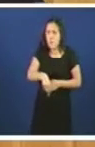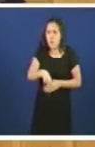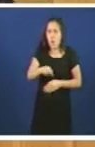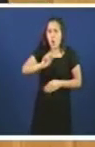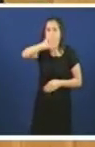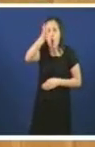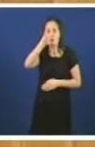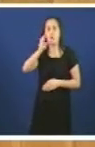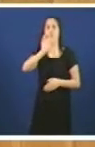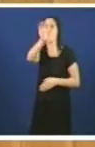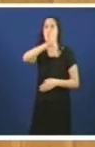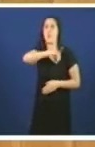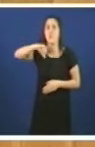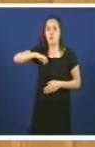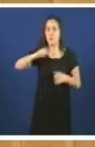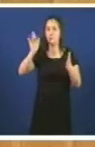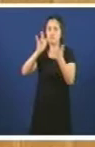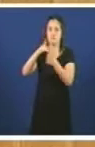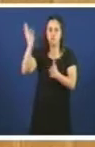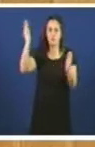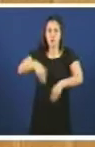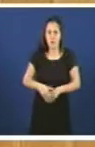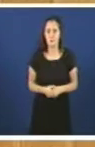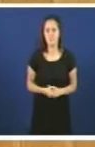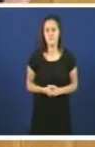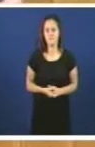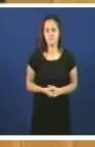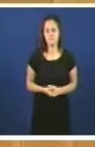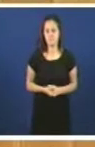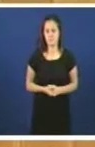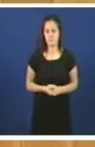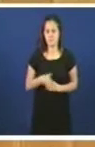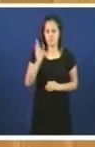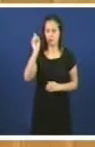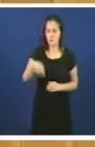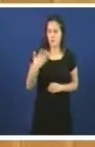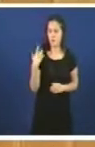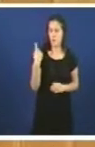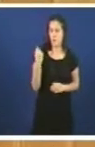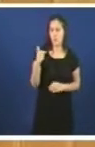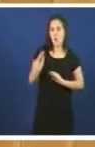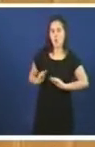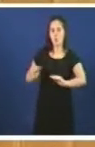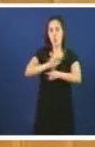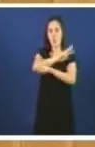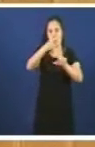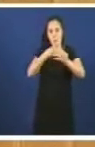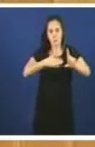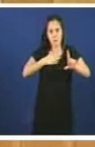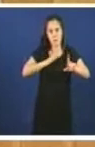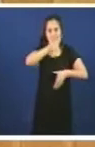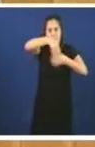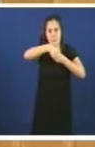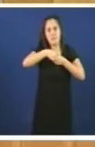nación ou comunidade autónoma do Estado. Recentemente, na súa propia página web da Consellería da Cultura,